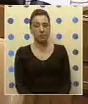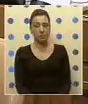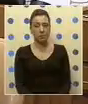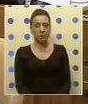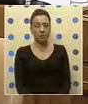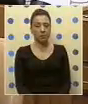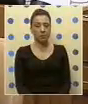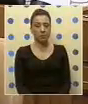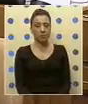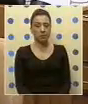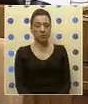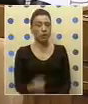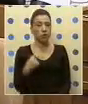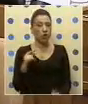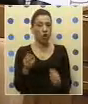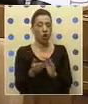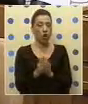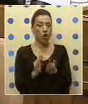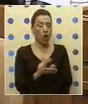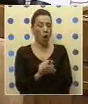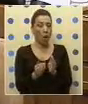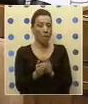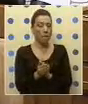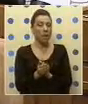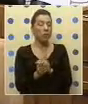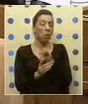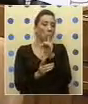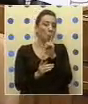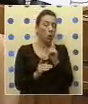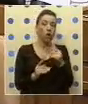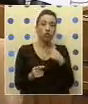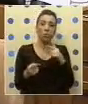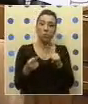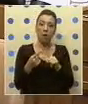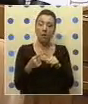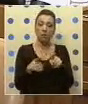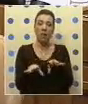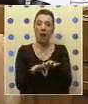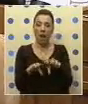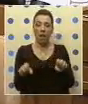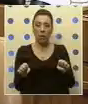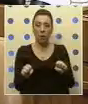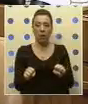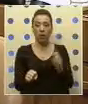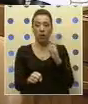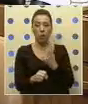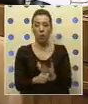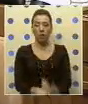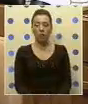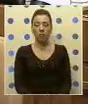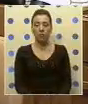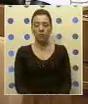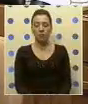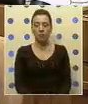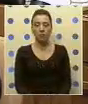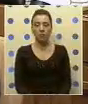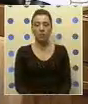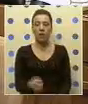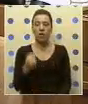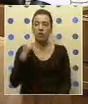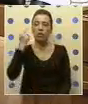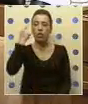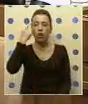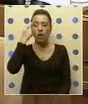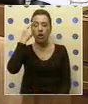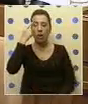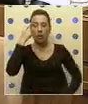No soy un cómplice pasivo, fui un cómplice activo del acuerdo que se llevó. Creo, sí, presidente, que